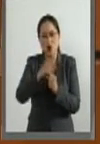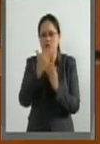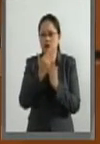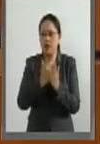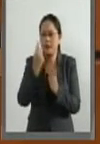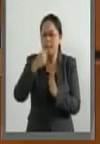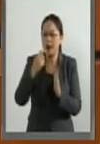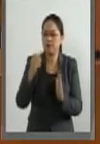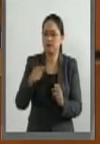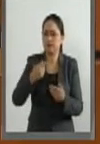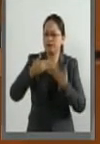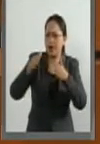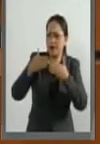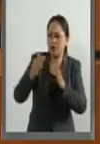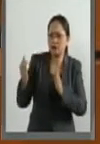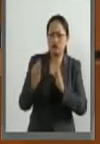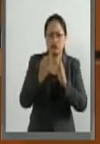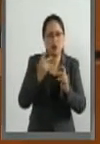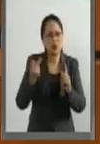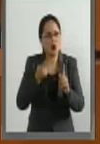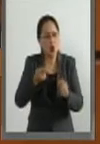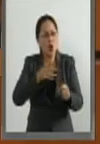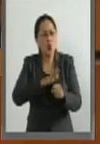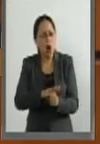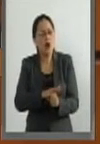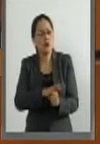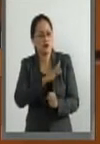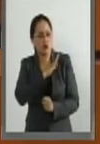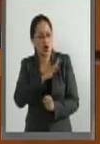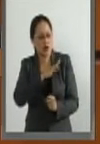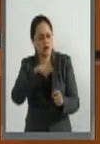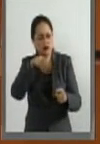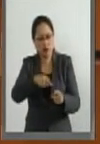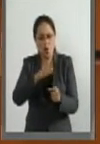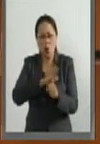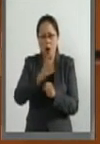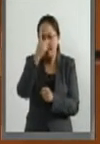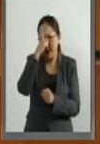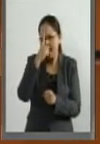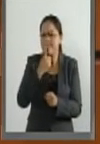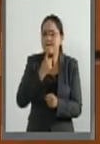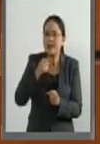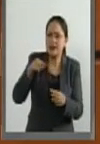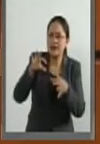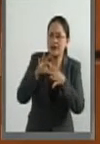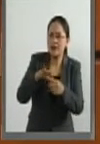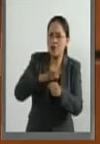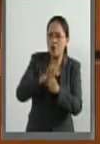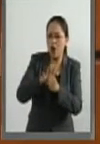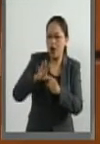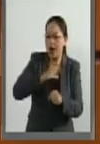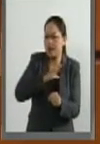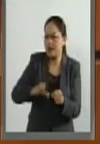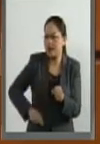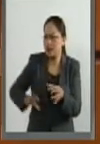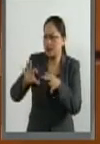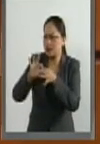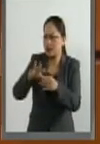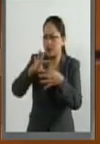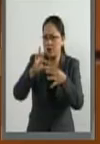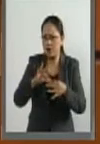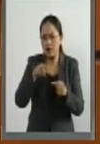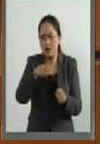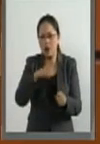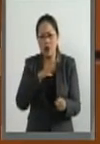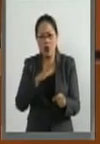audiencias públicas nos permitan conocer a fondo los perfiles de quienes son los candidatos y sobre todo después de haber